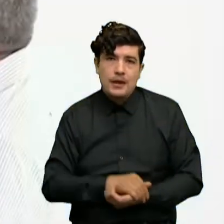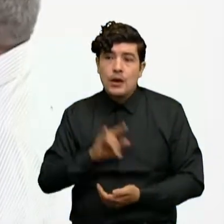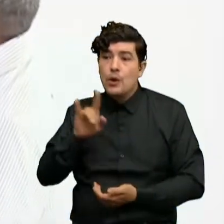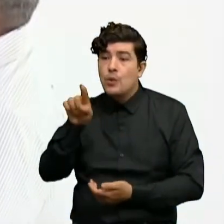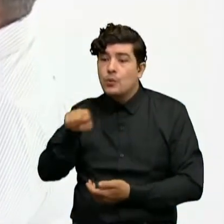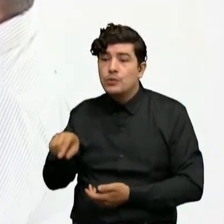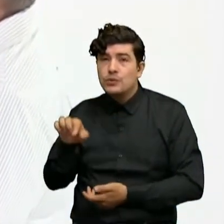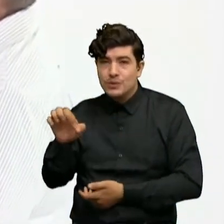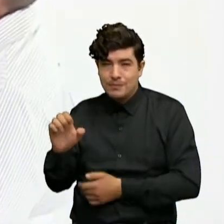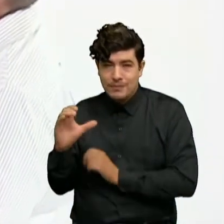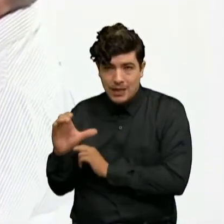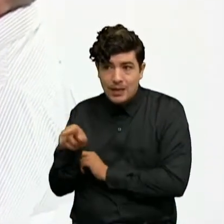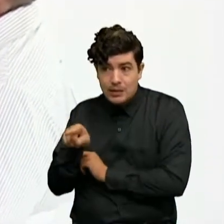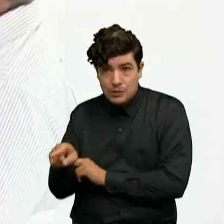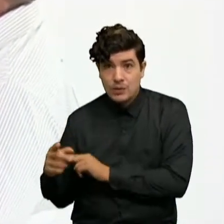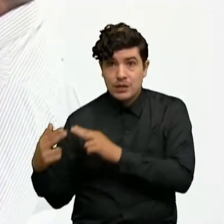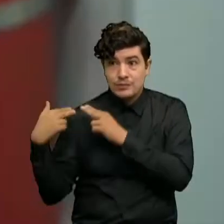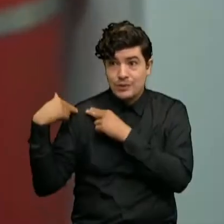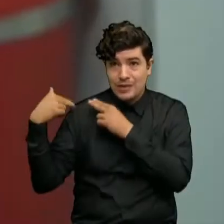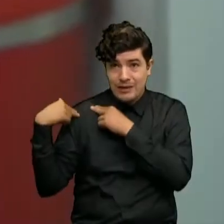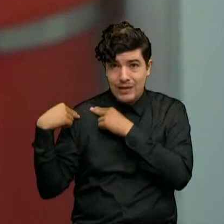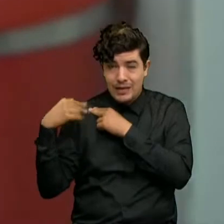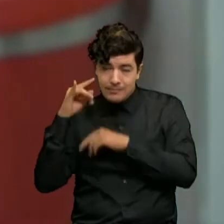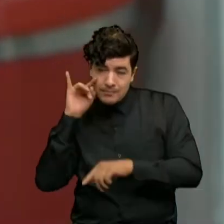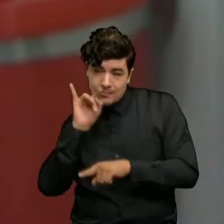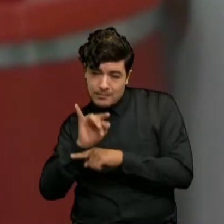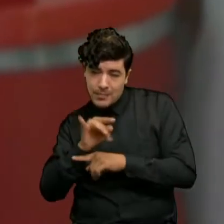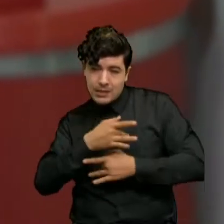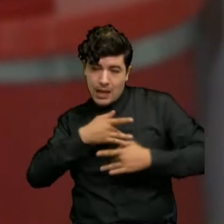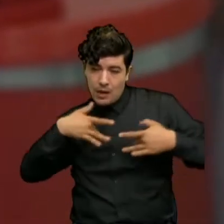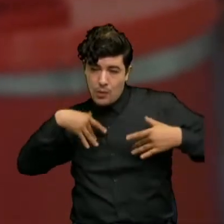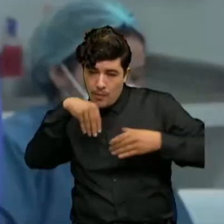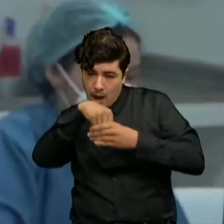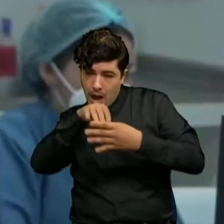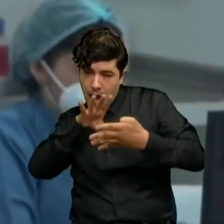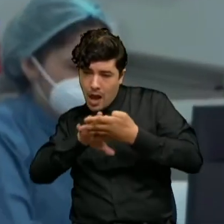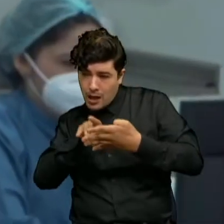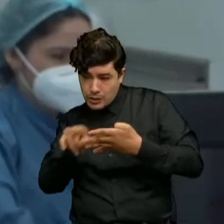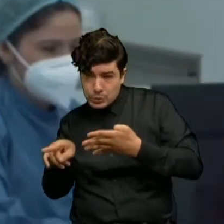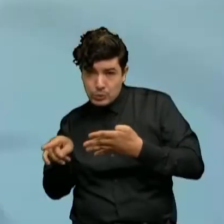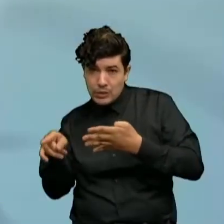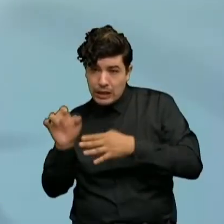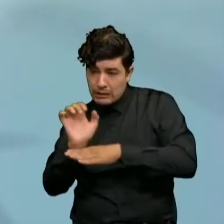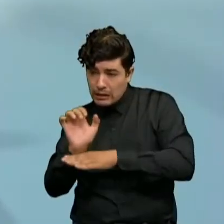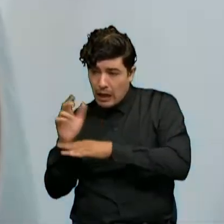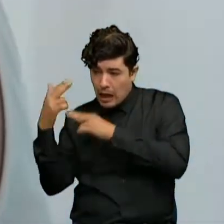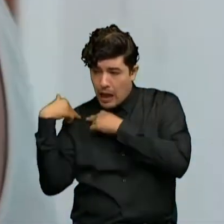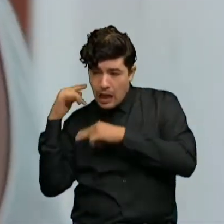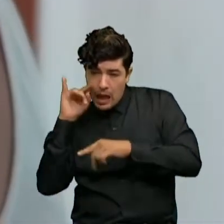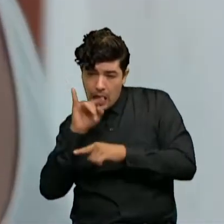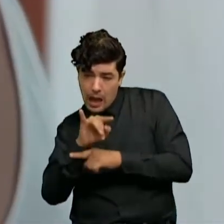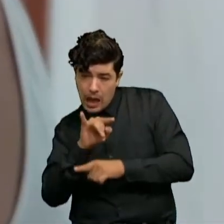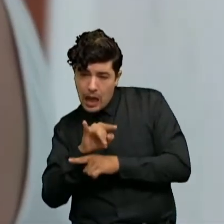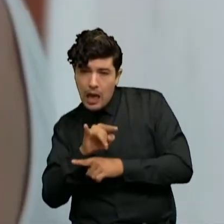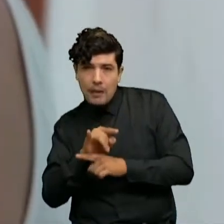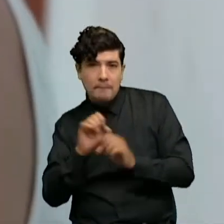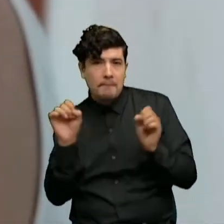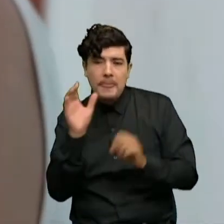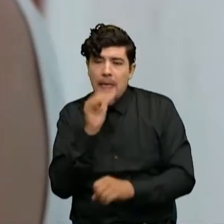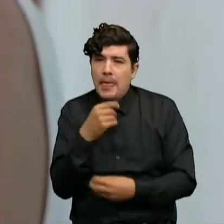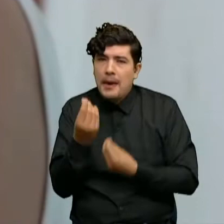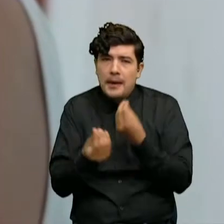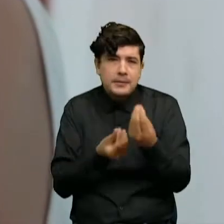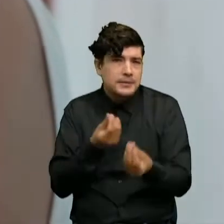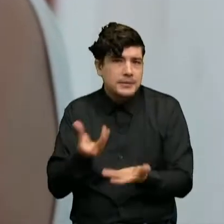es la encargada de los controles sanitarios en las cárceles, económicamente hablando, tampoco lo hacen.